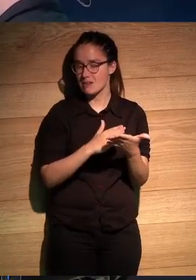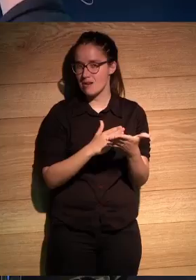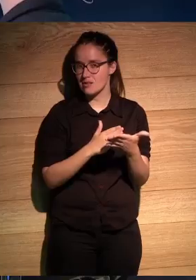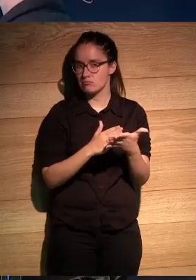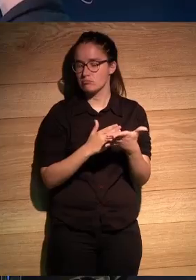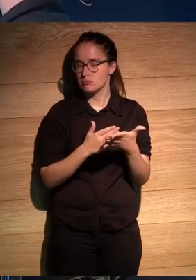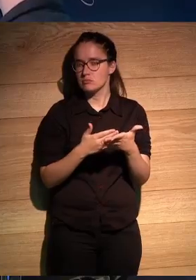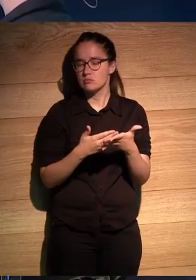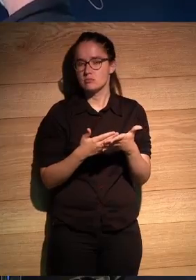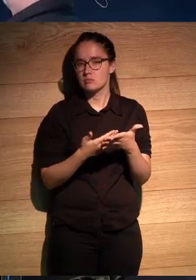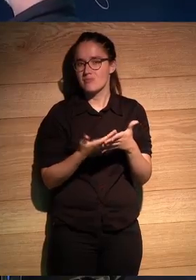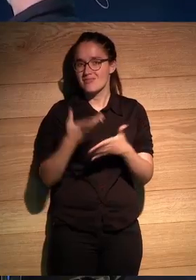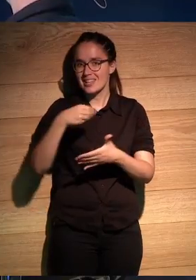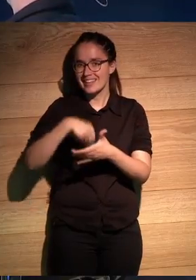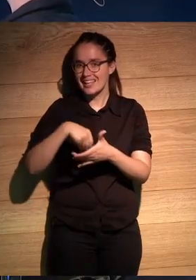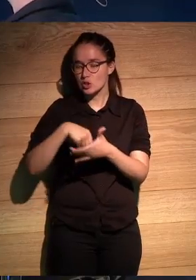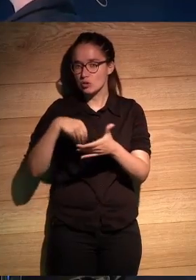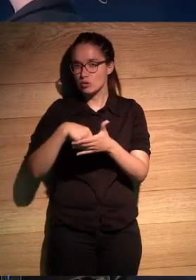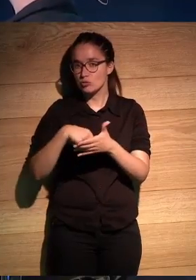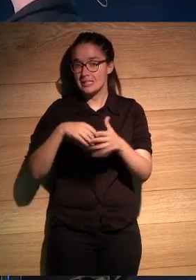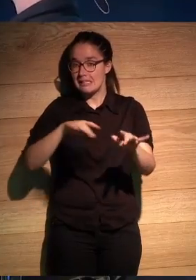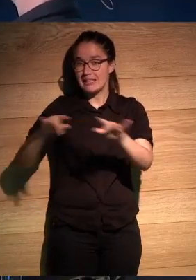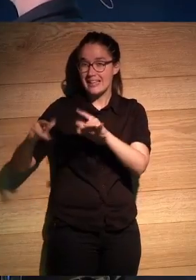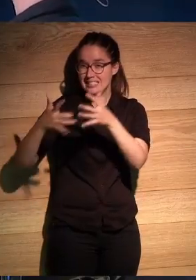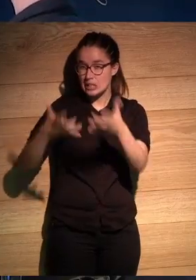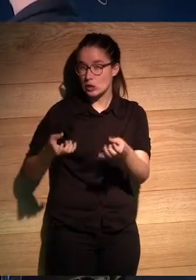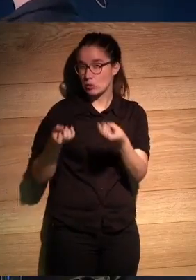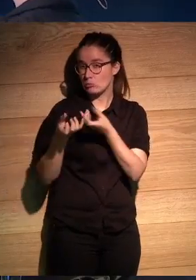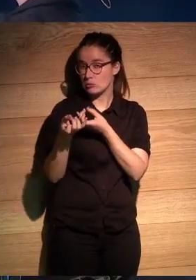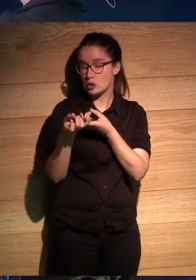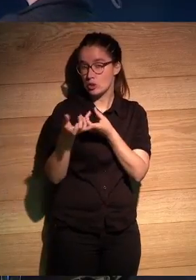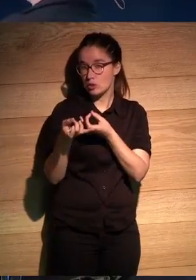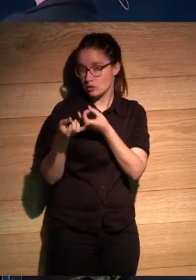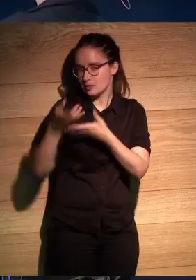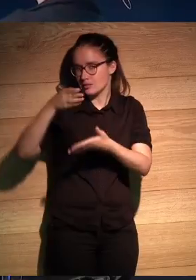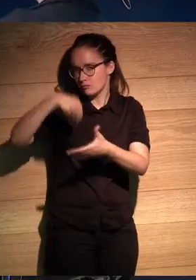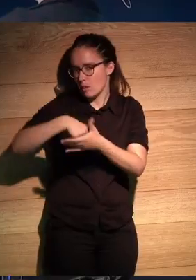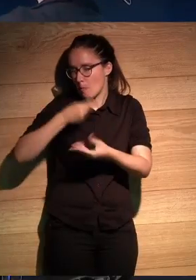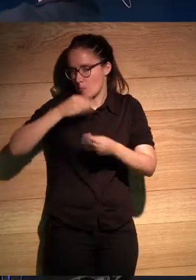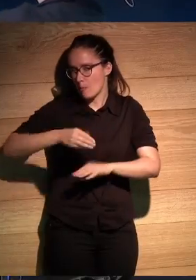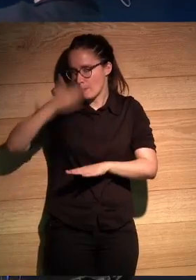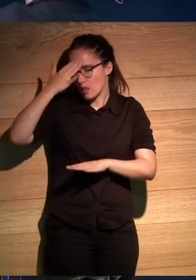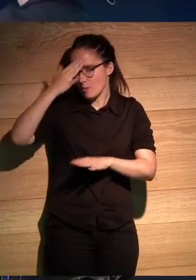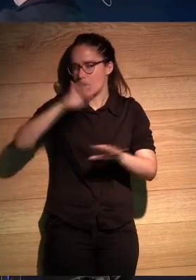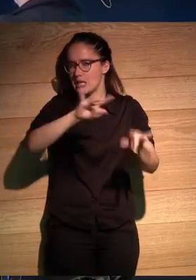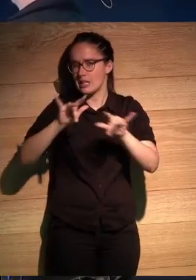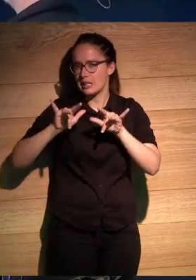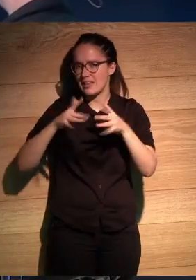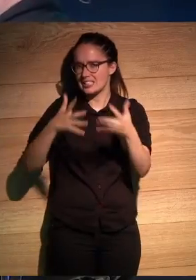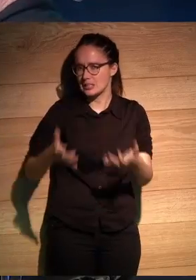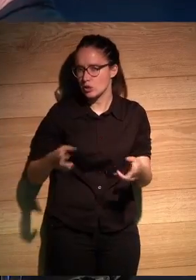decide abrazar la idea del desierto ¿no? no solo argumentalmente o sea ir hacia el desierto en busca de una